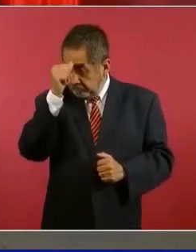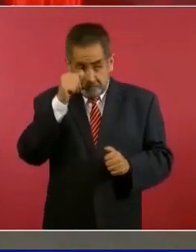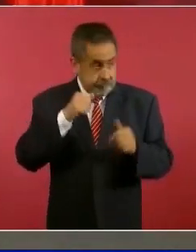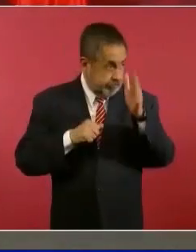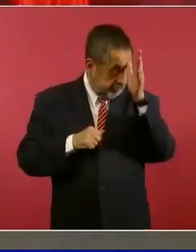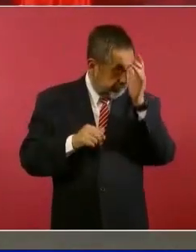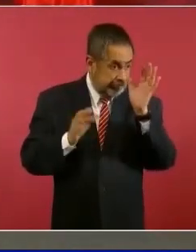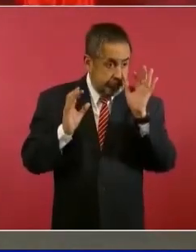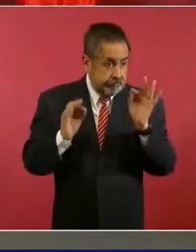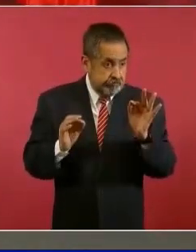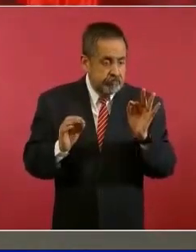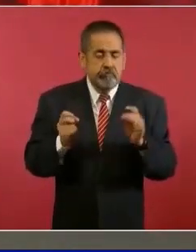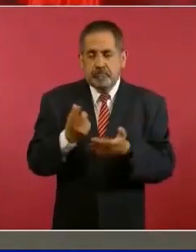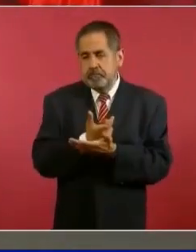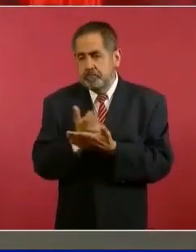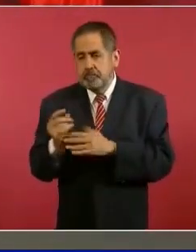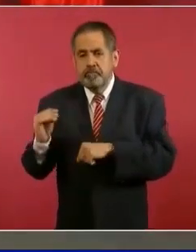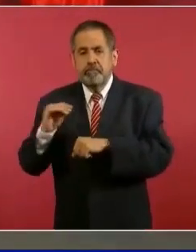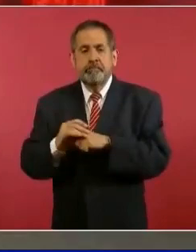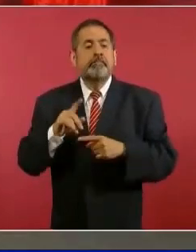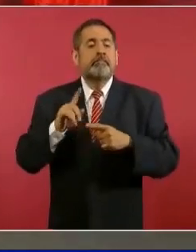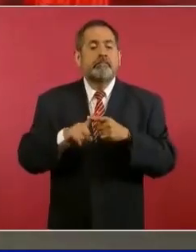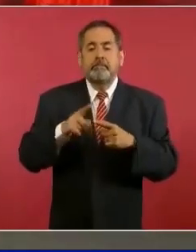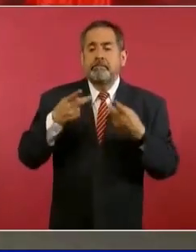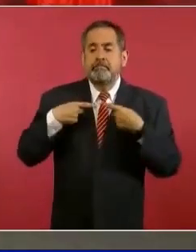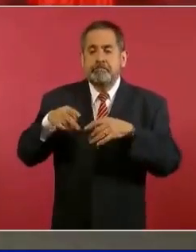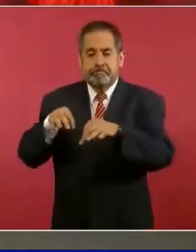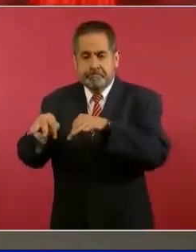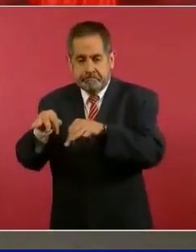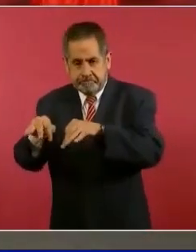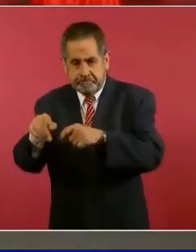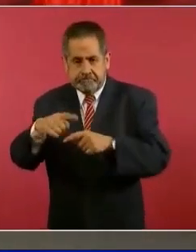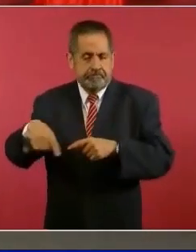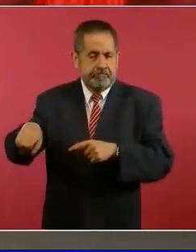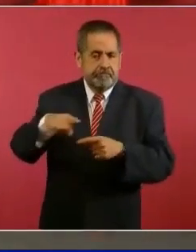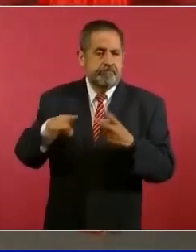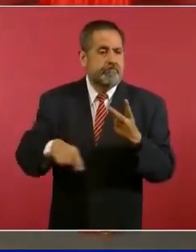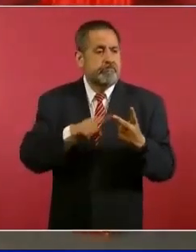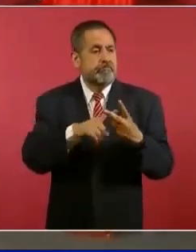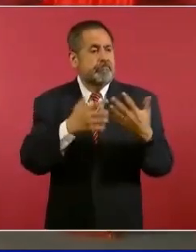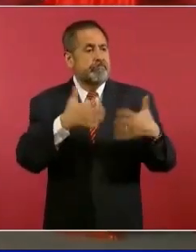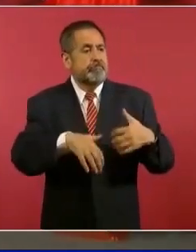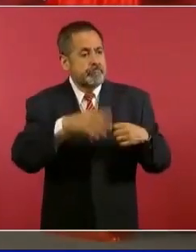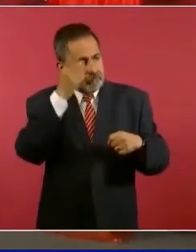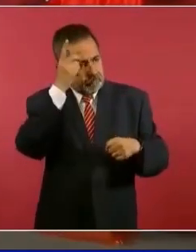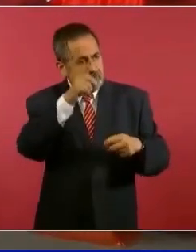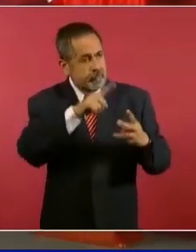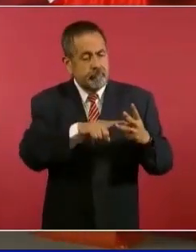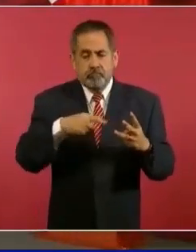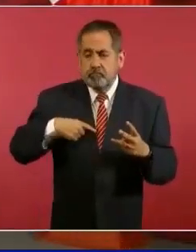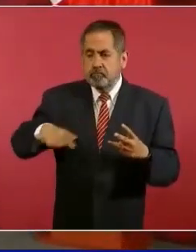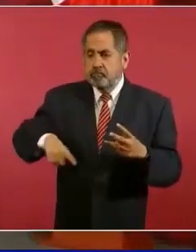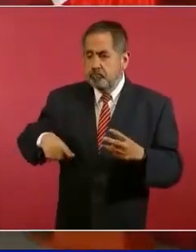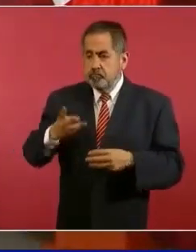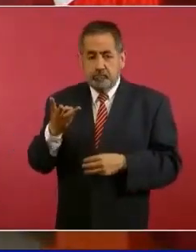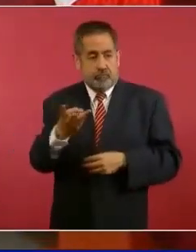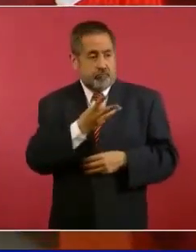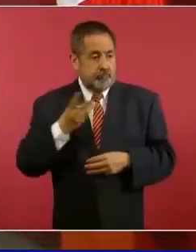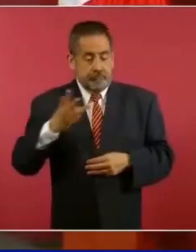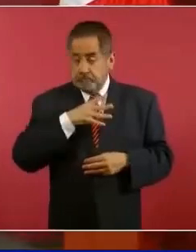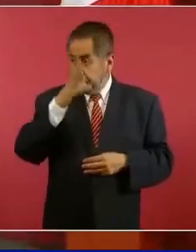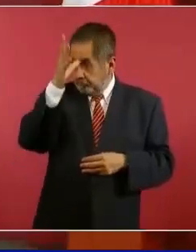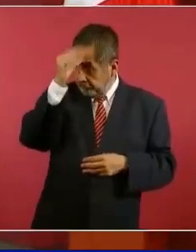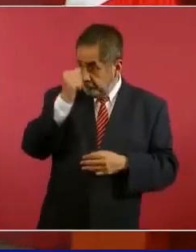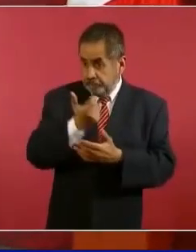es decir, el sector obrero, el sector empresarial y el gobierno. Hemos llegado al acuerdo,